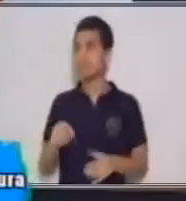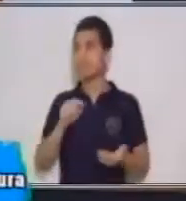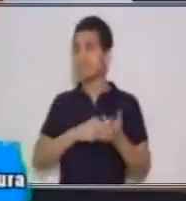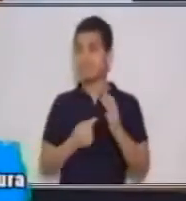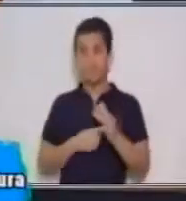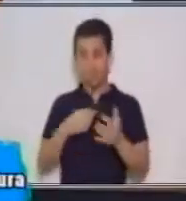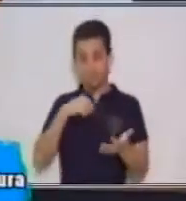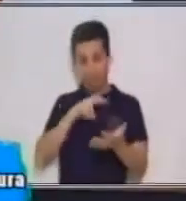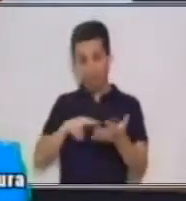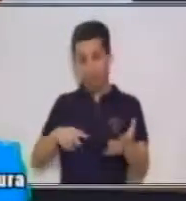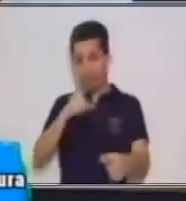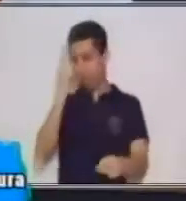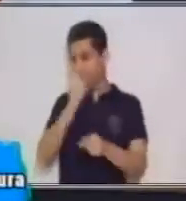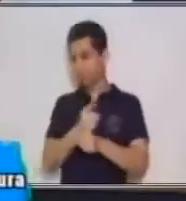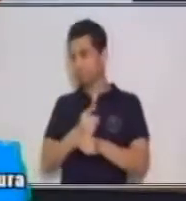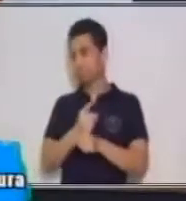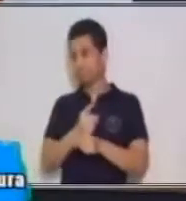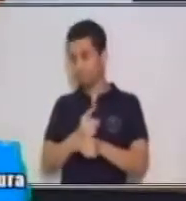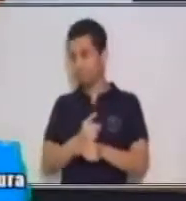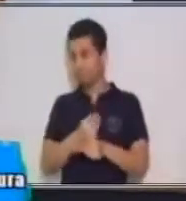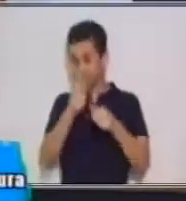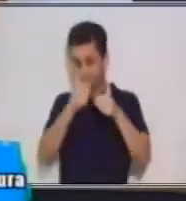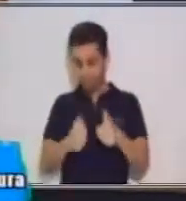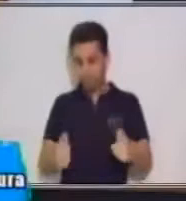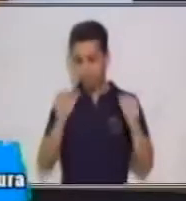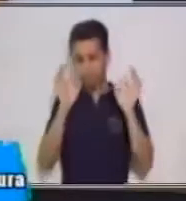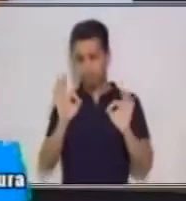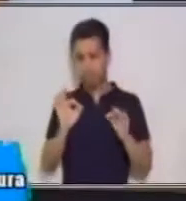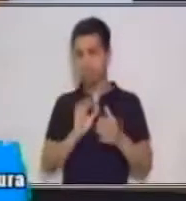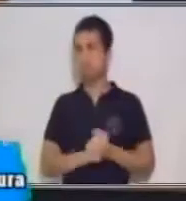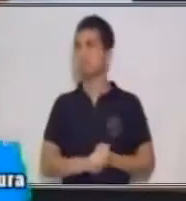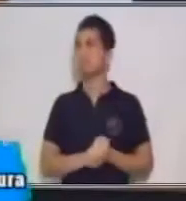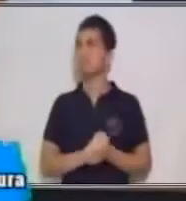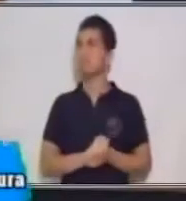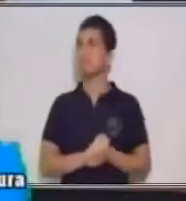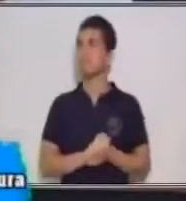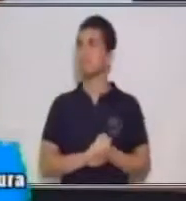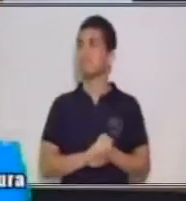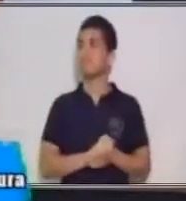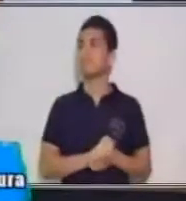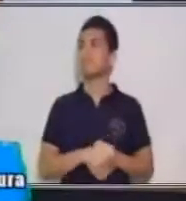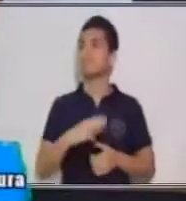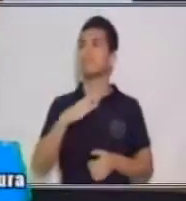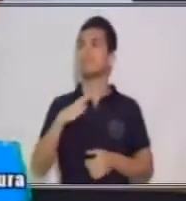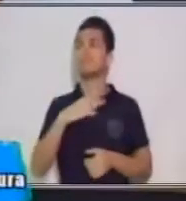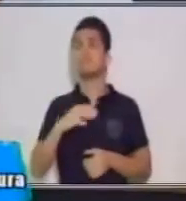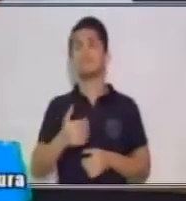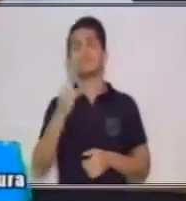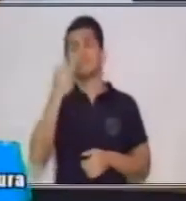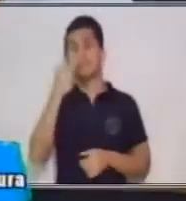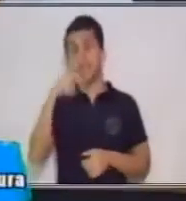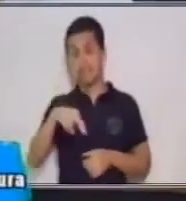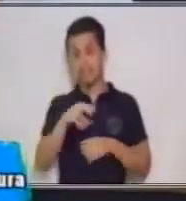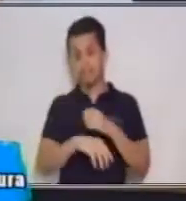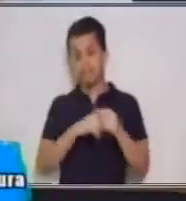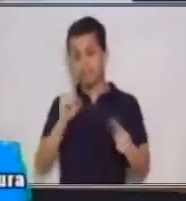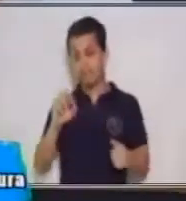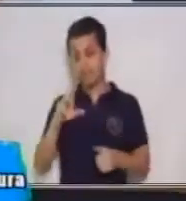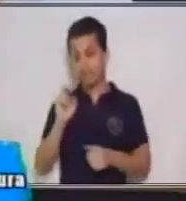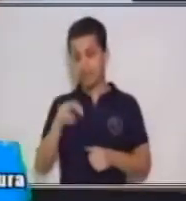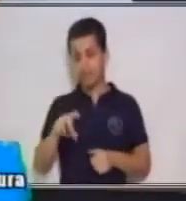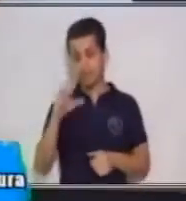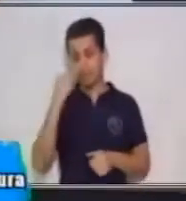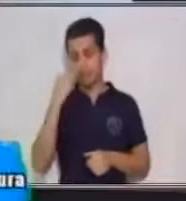leí correctamente y he analizado la lectura. Tenemos la inferencia. ¿Qué significa la inferencia?